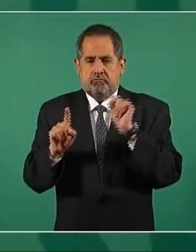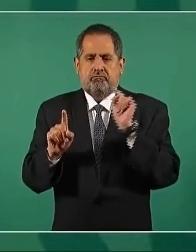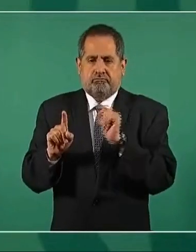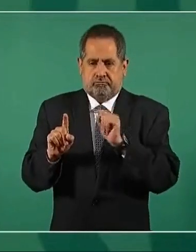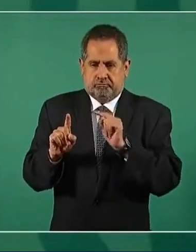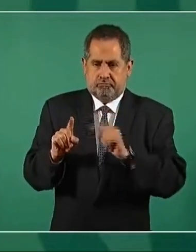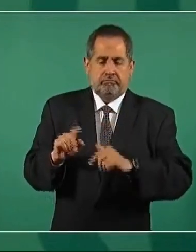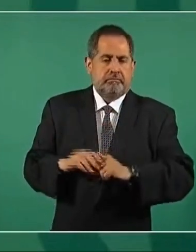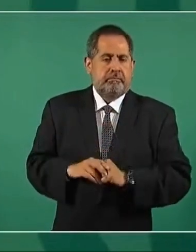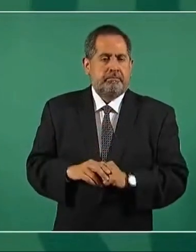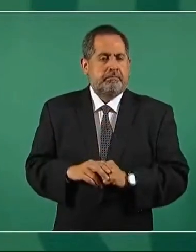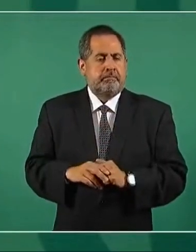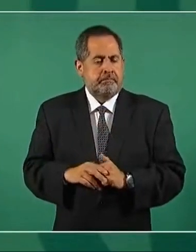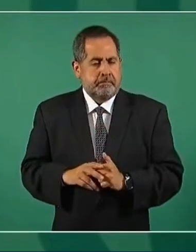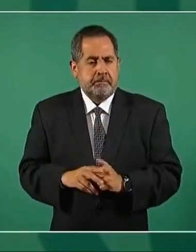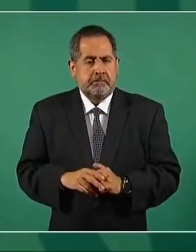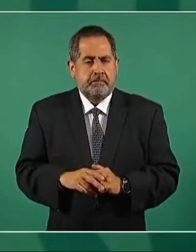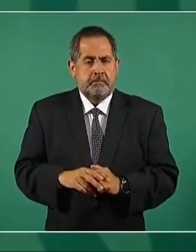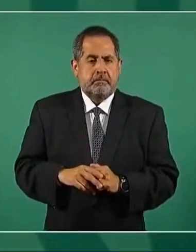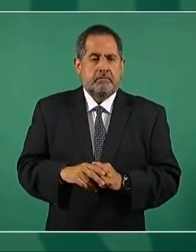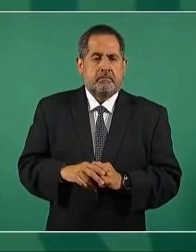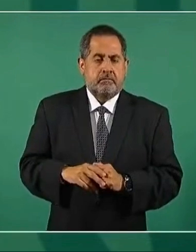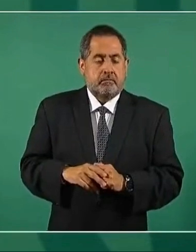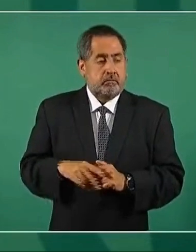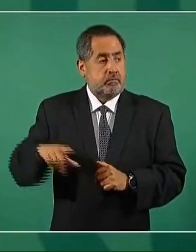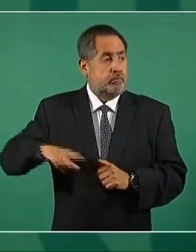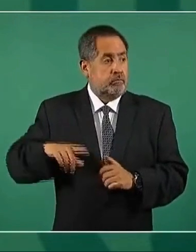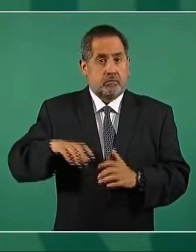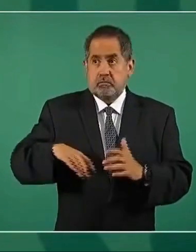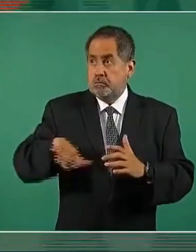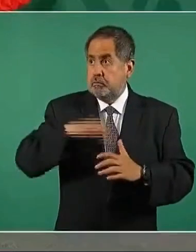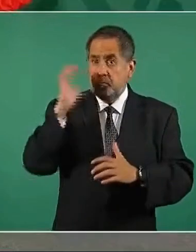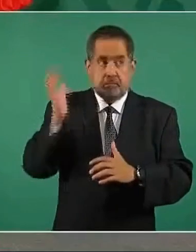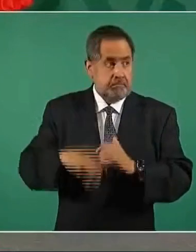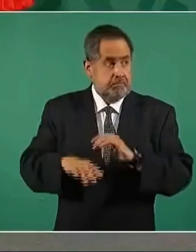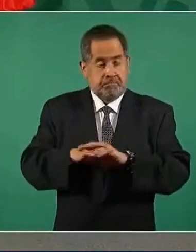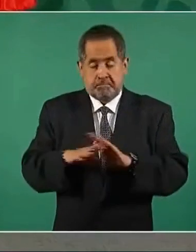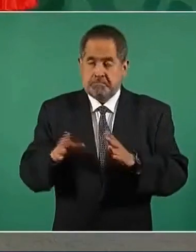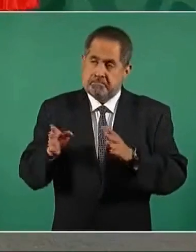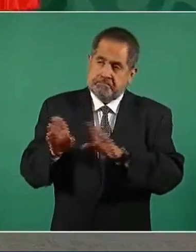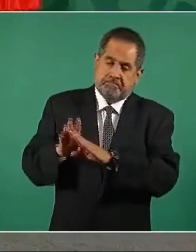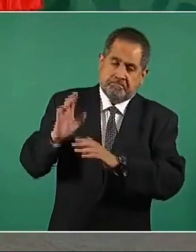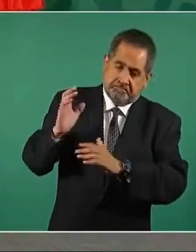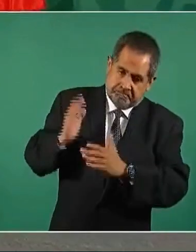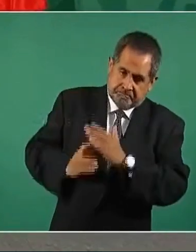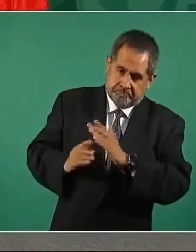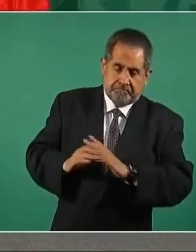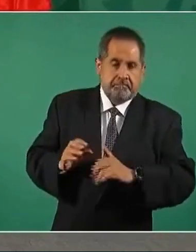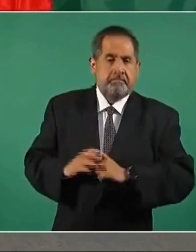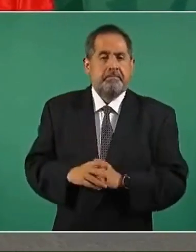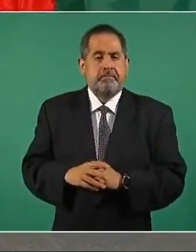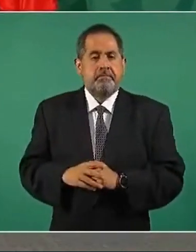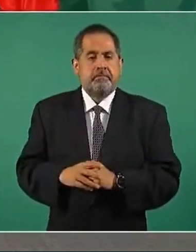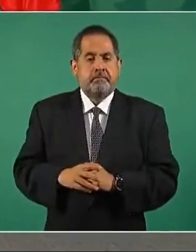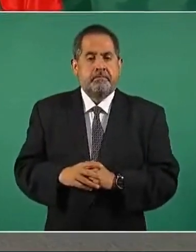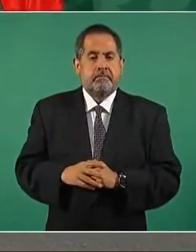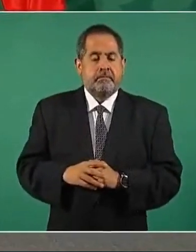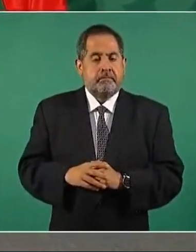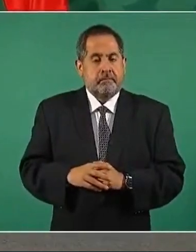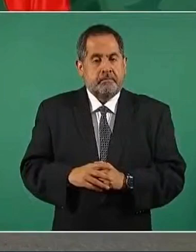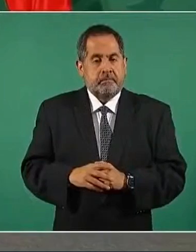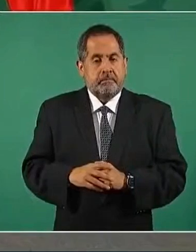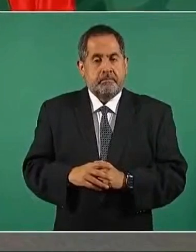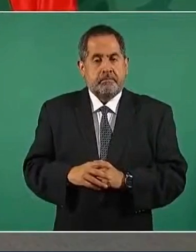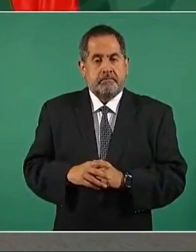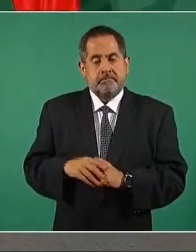Y termina el gobierno y se demuestra que